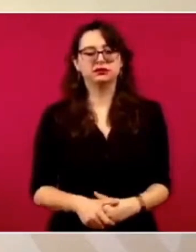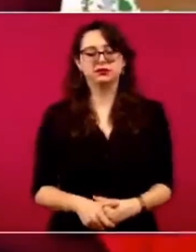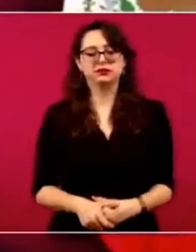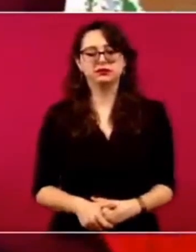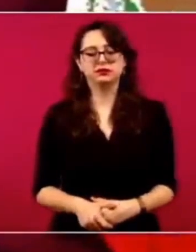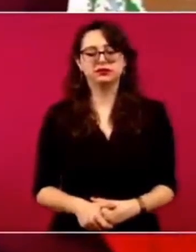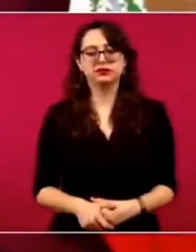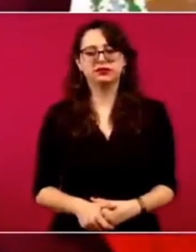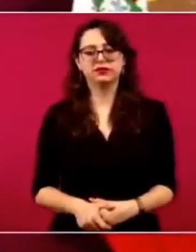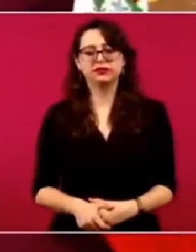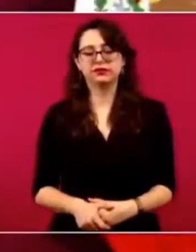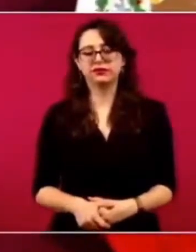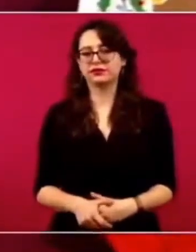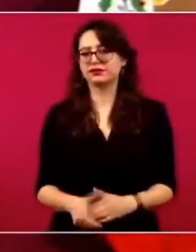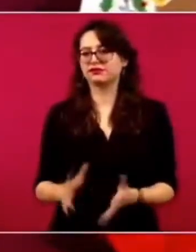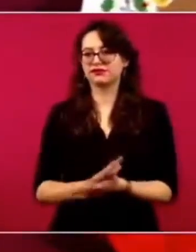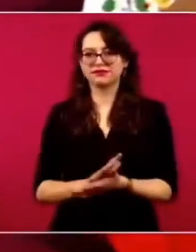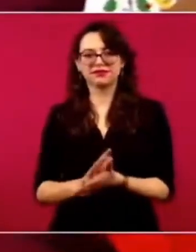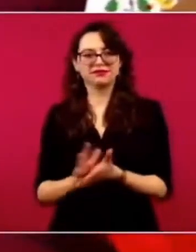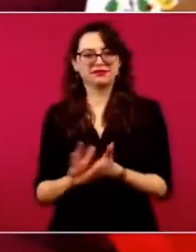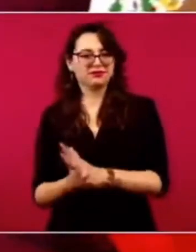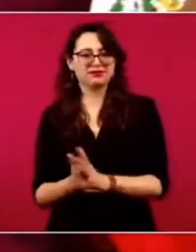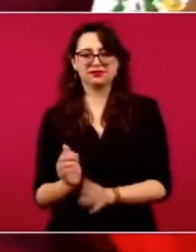y muchas influencias.